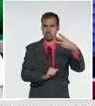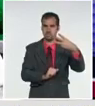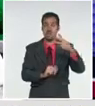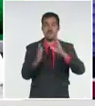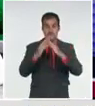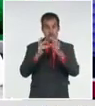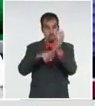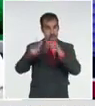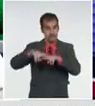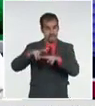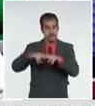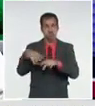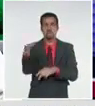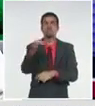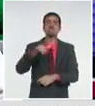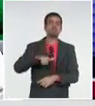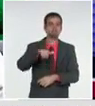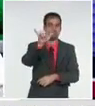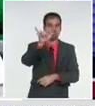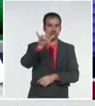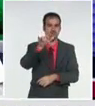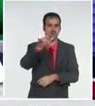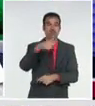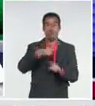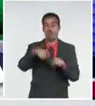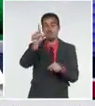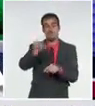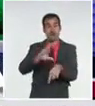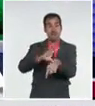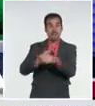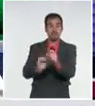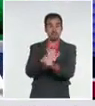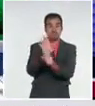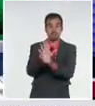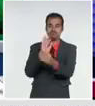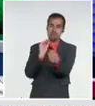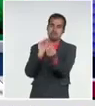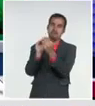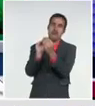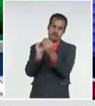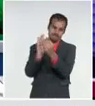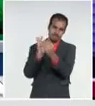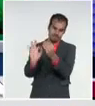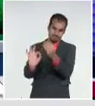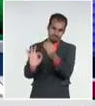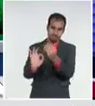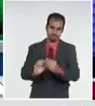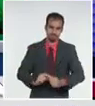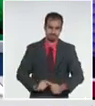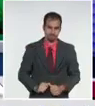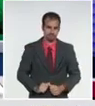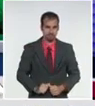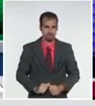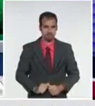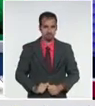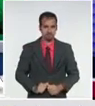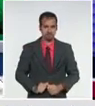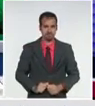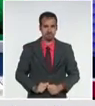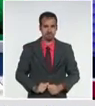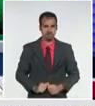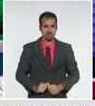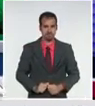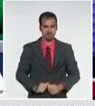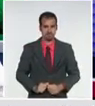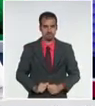La Habana, contacto de un caso ya confirmado previamente y que, no obstante su edad